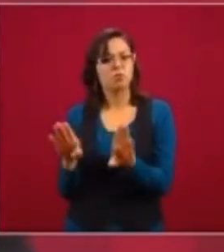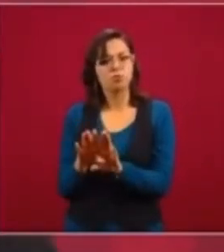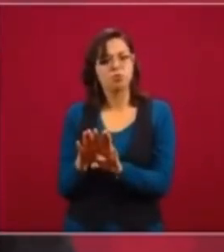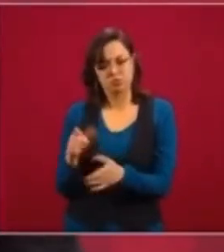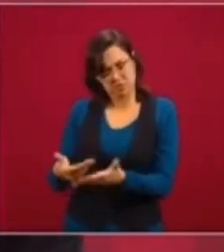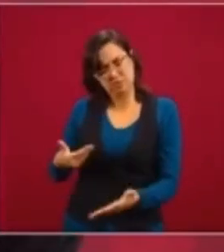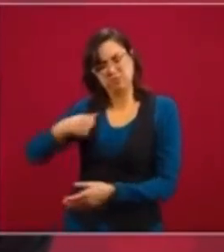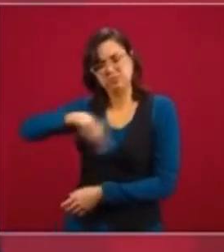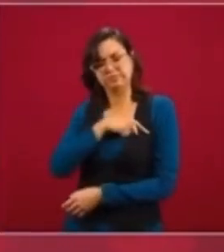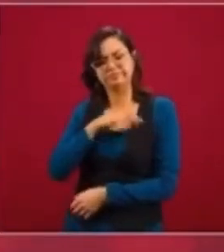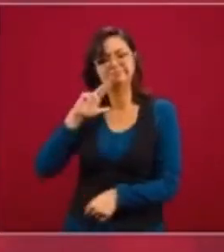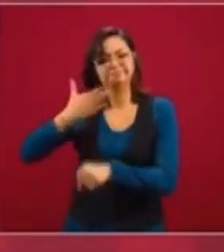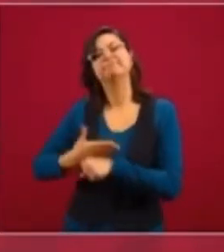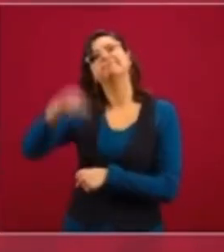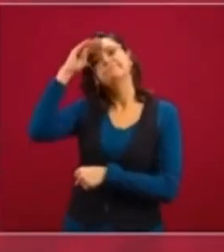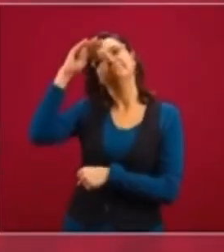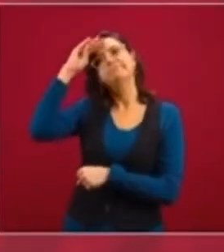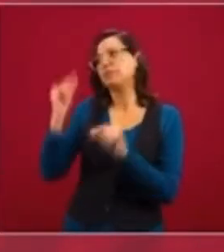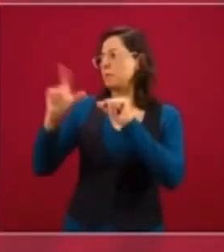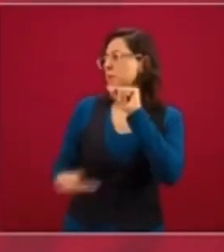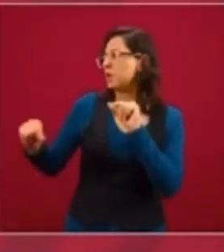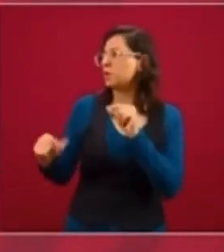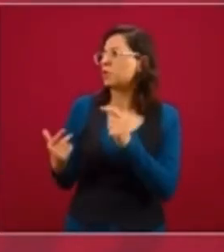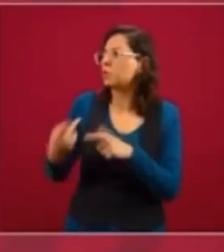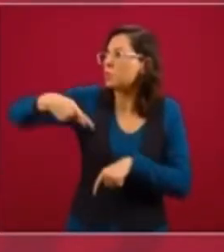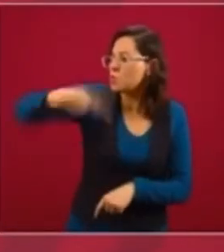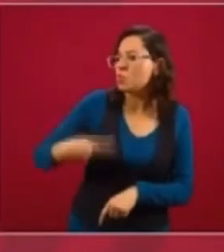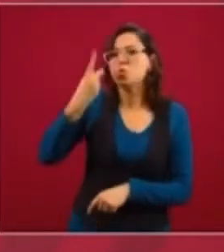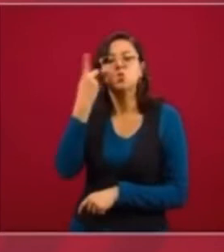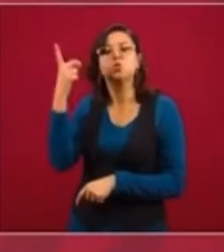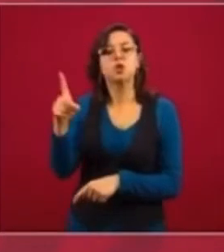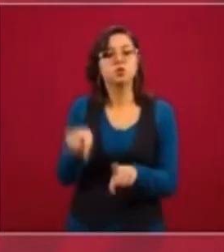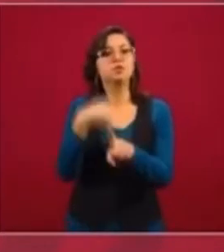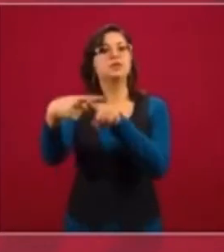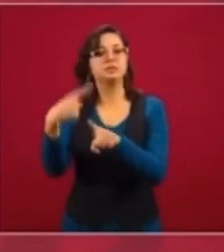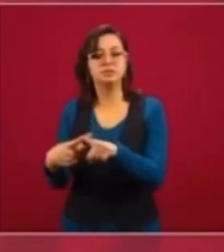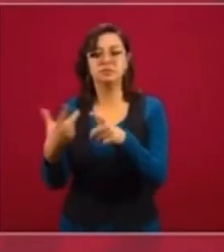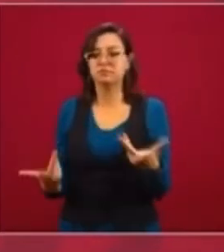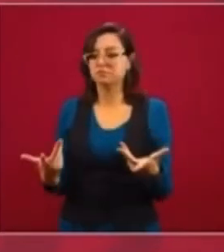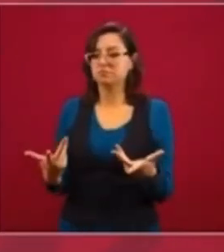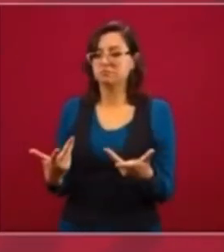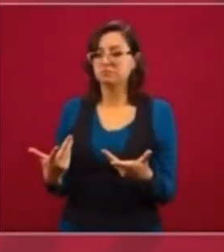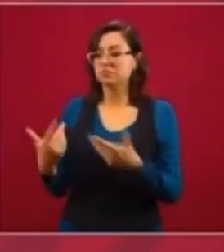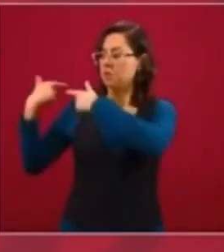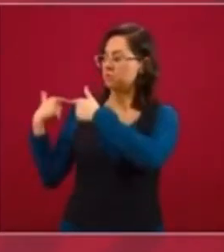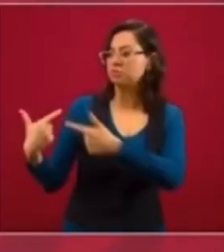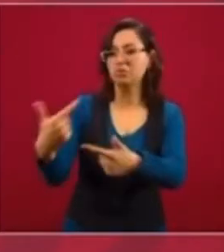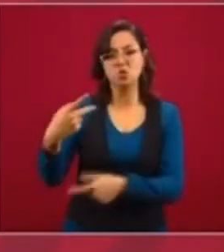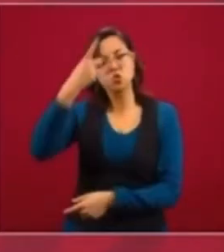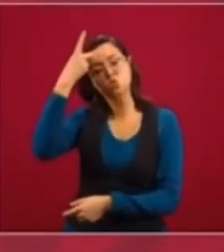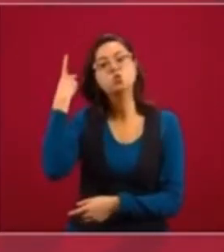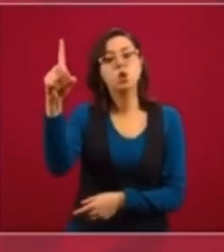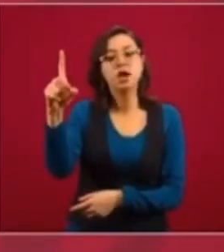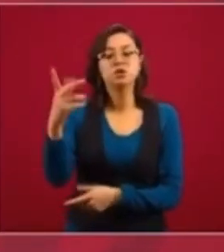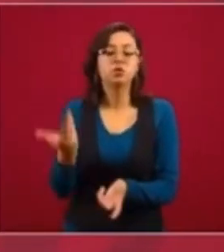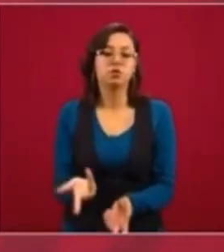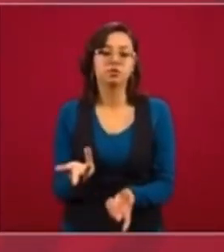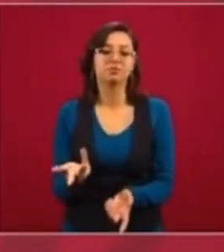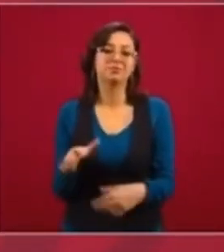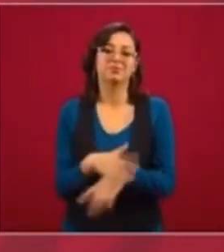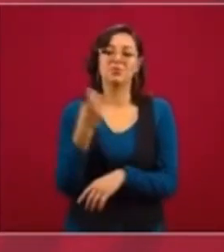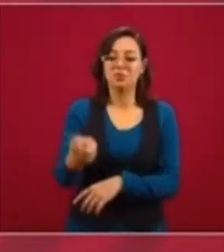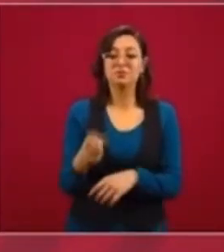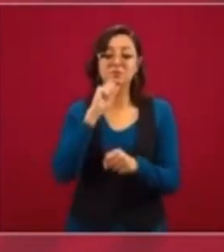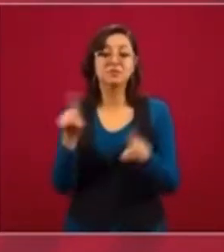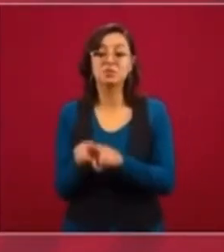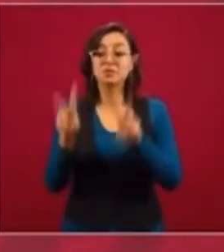los bienes, patrimonio de México, es de nosotros, de nuestra generación y de los que vienen detrás de nosotros. Por eso, lo de la crisis, la caída